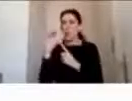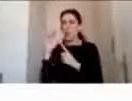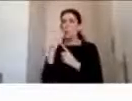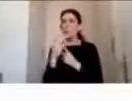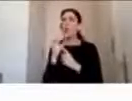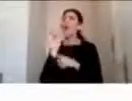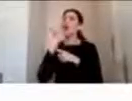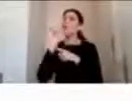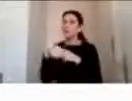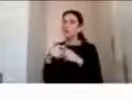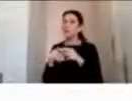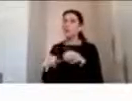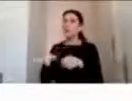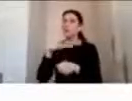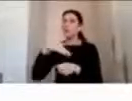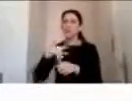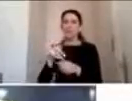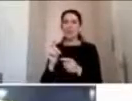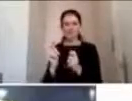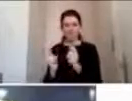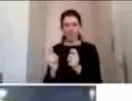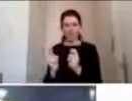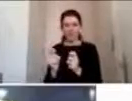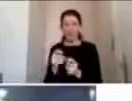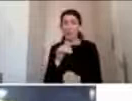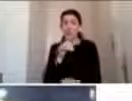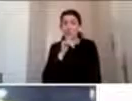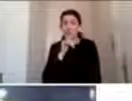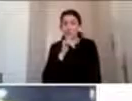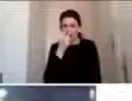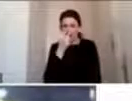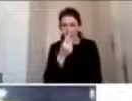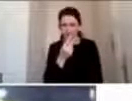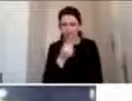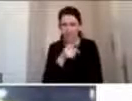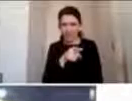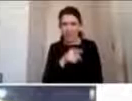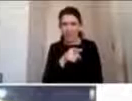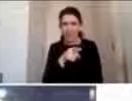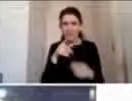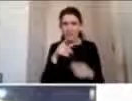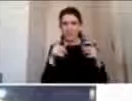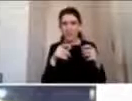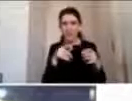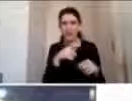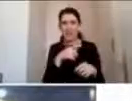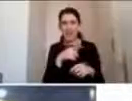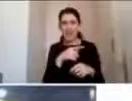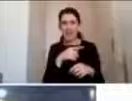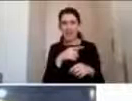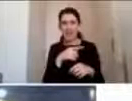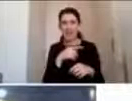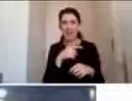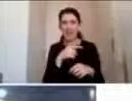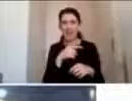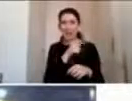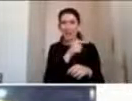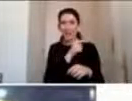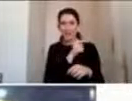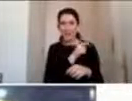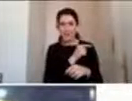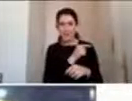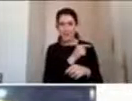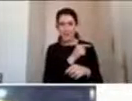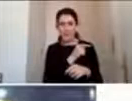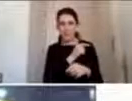situaciones de riesgo. No sé si logran notar, pero yo les ayudo. En la imagen de la izquierda está el paneo general,